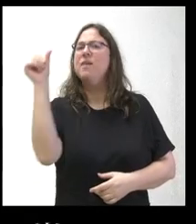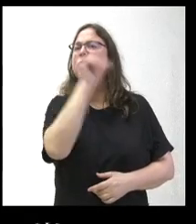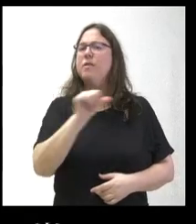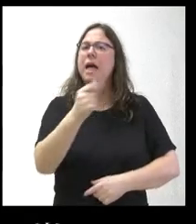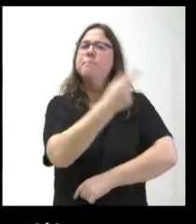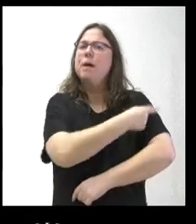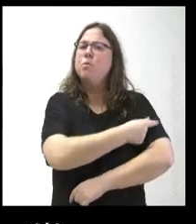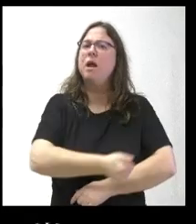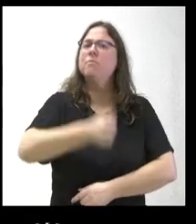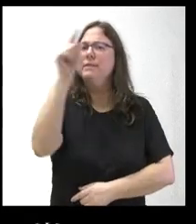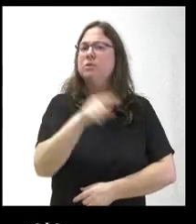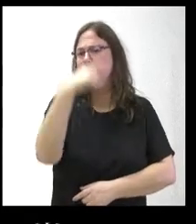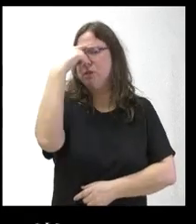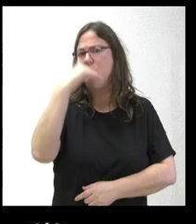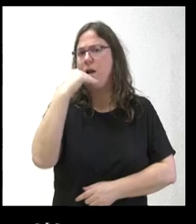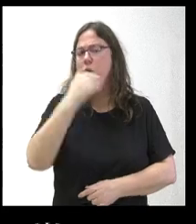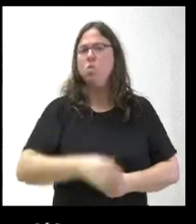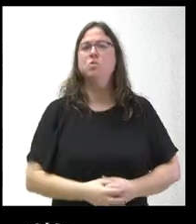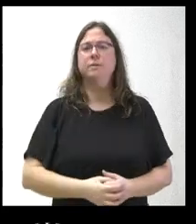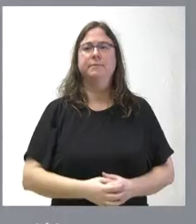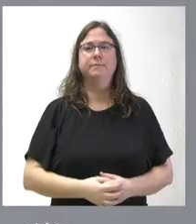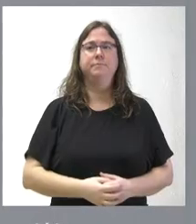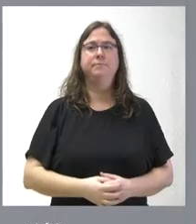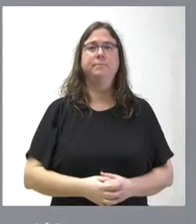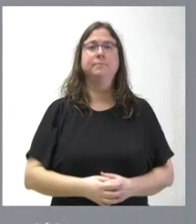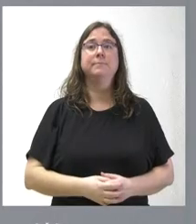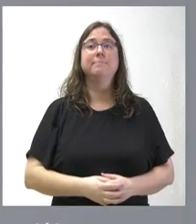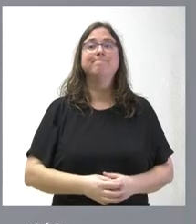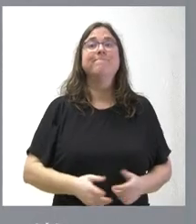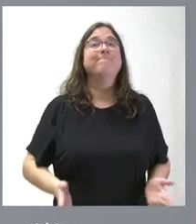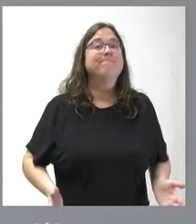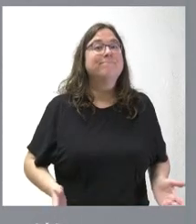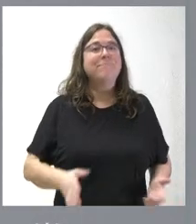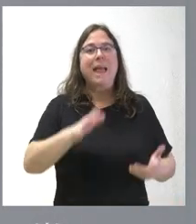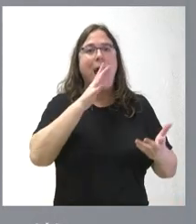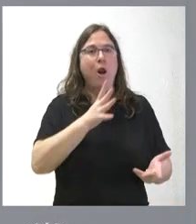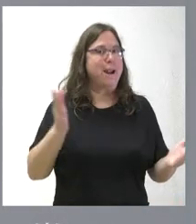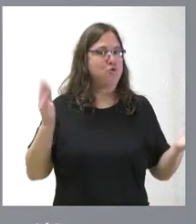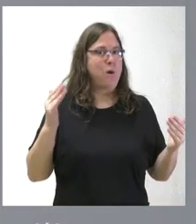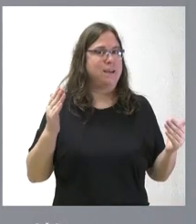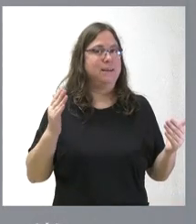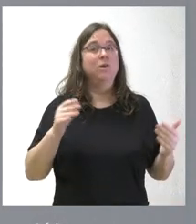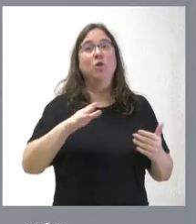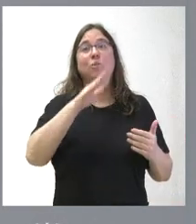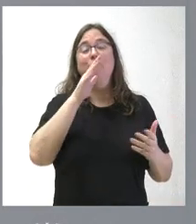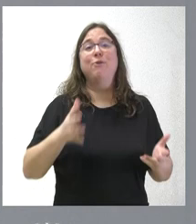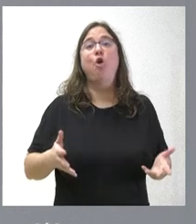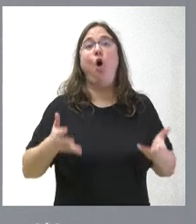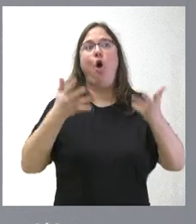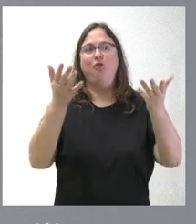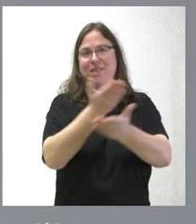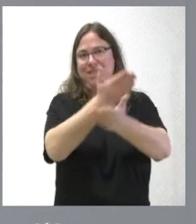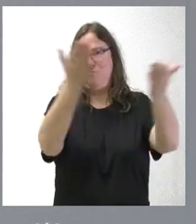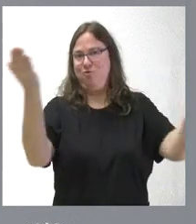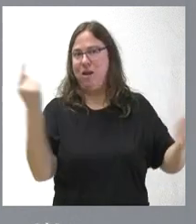aumento de la demanda, ¿cuántas vacunas se han puesto en Castilla y León? Pues no lo tenemos ahora, porque, lógicamente, estamos ofreciéndolo en todos y cada uno